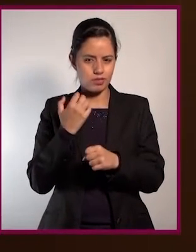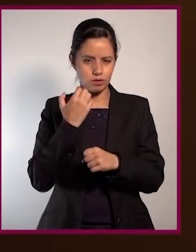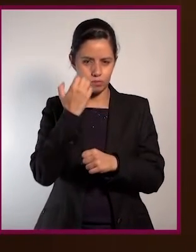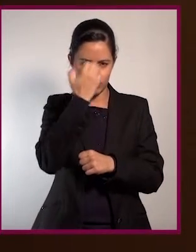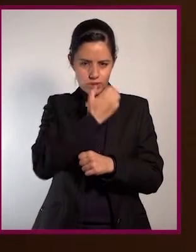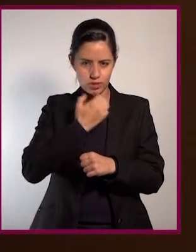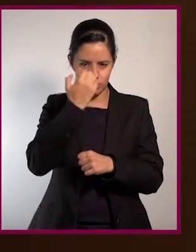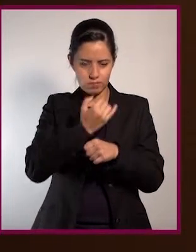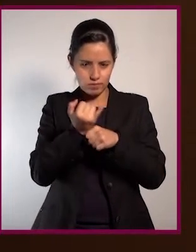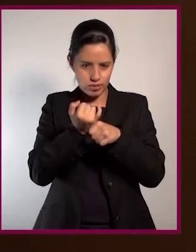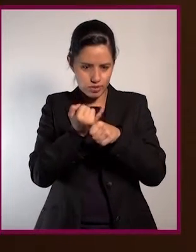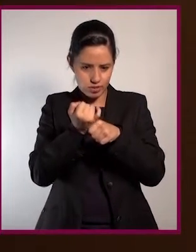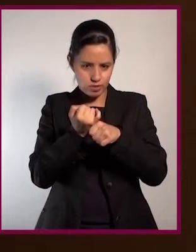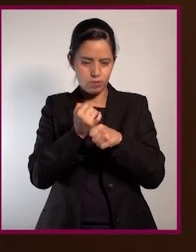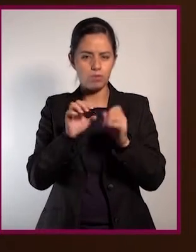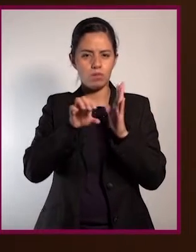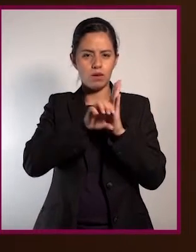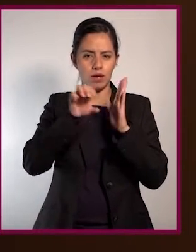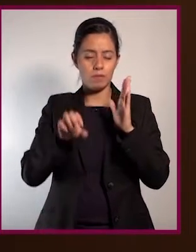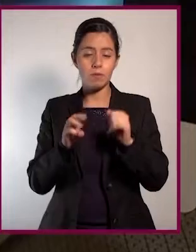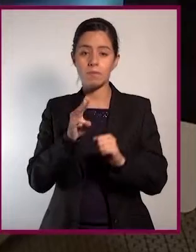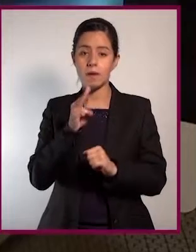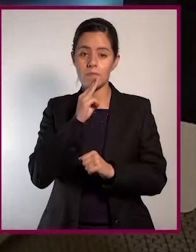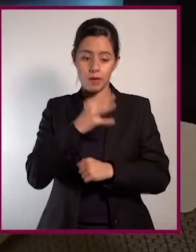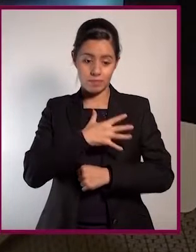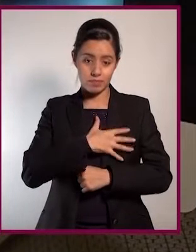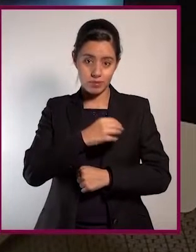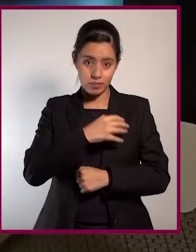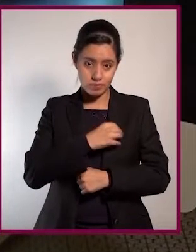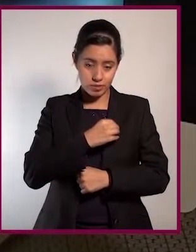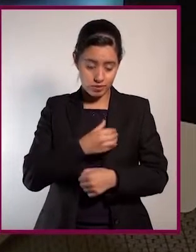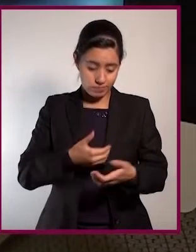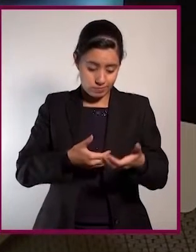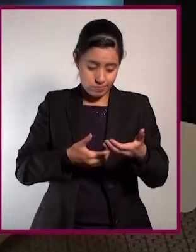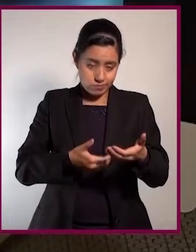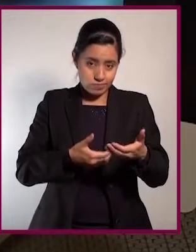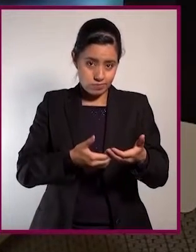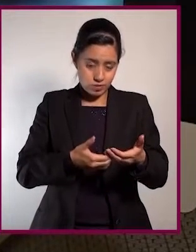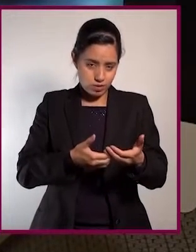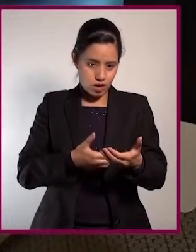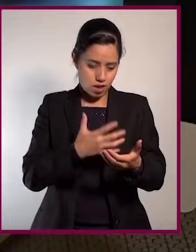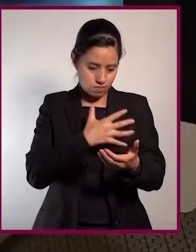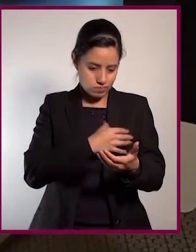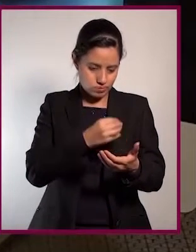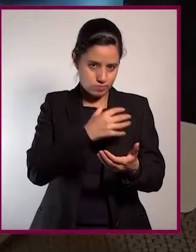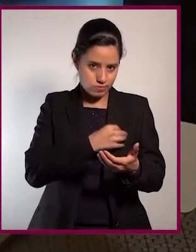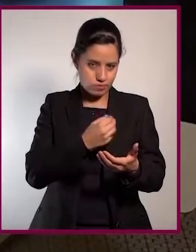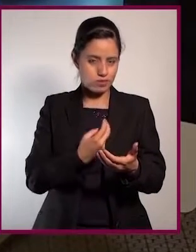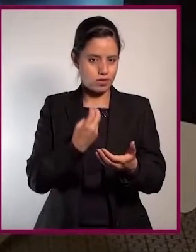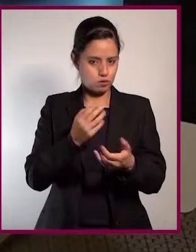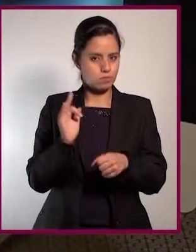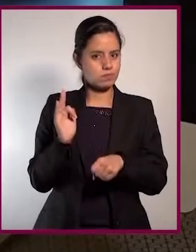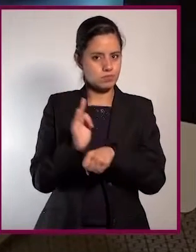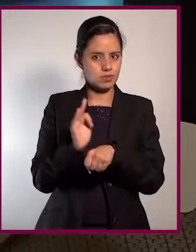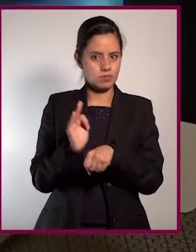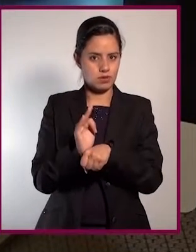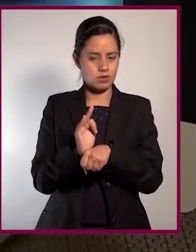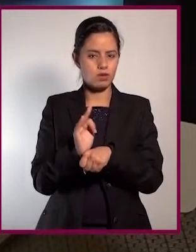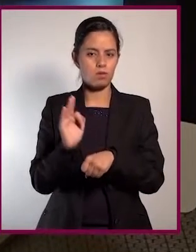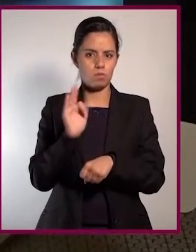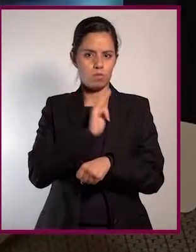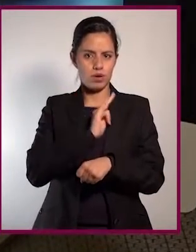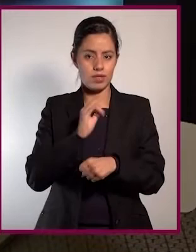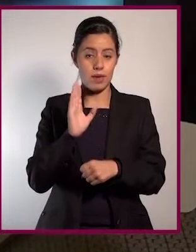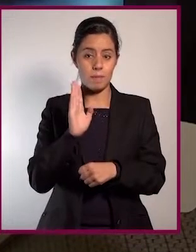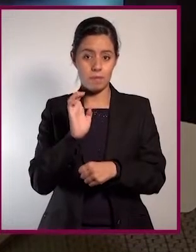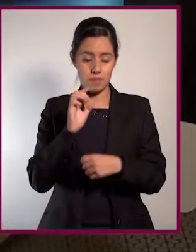Hay muchos estudios que han demostrado que la lactancia materna favorece la colonización de bacterias que son benéficas. Entonces hacen que exista